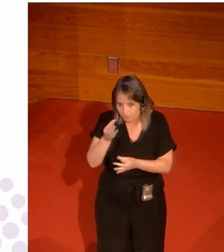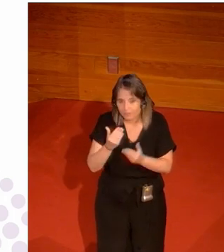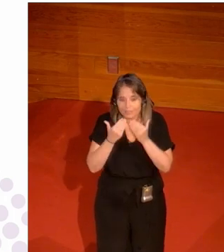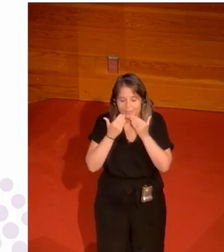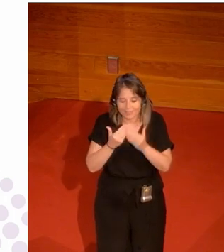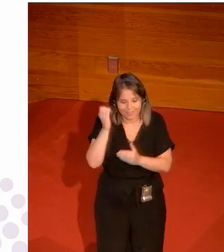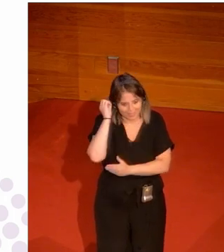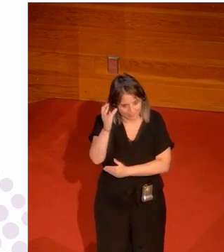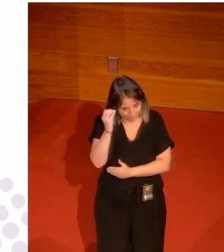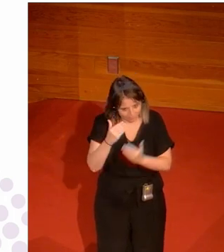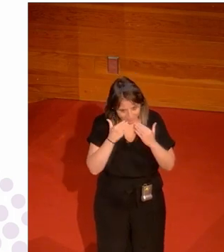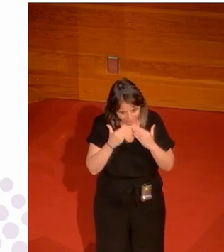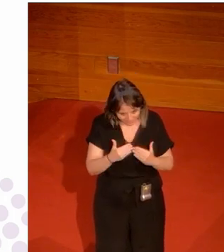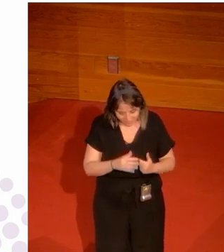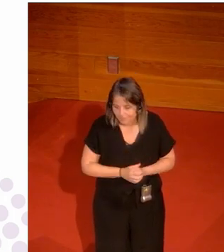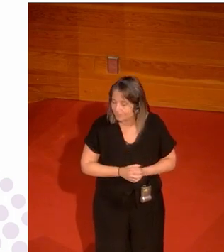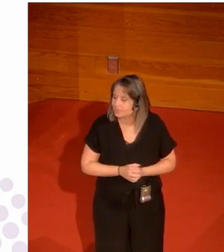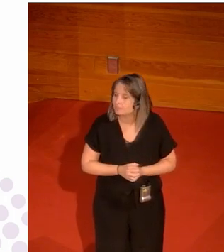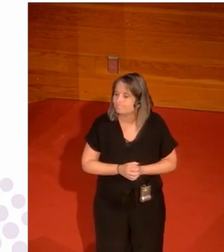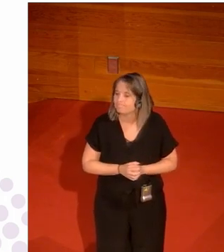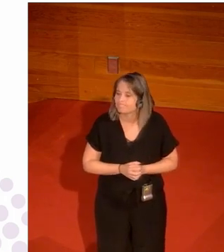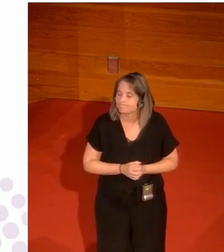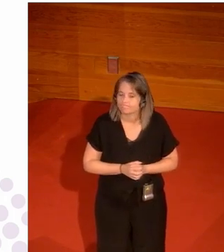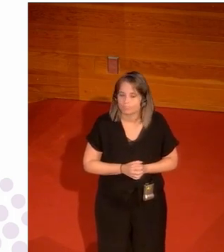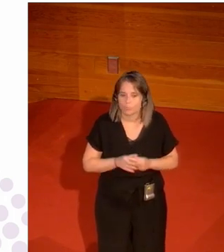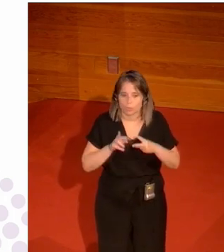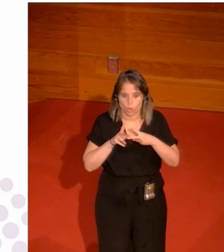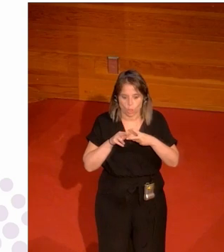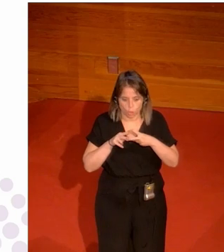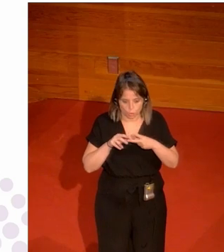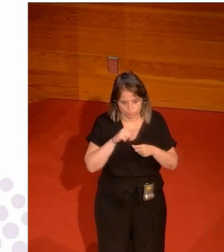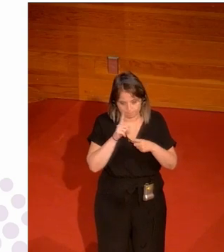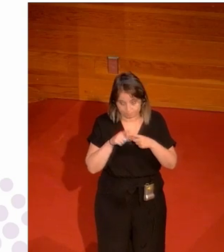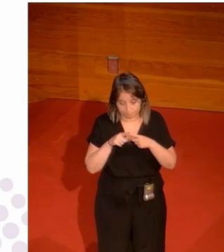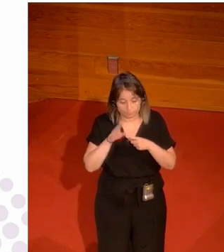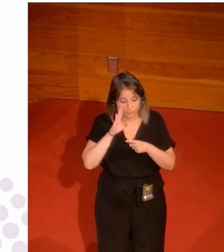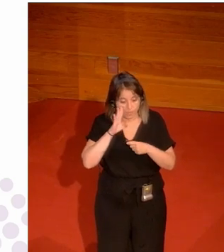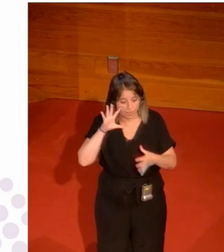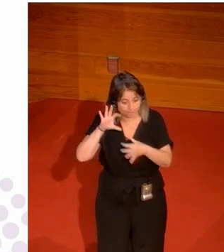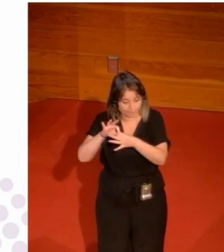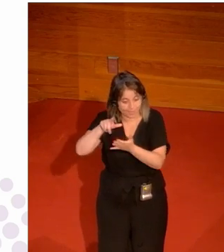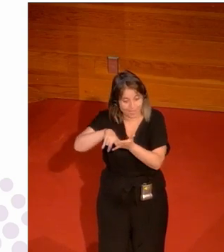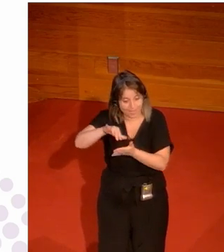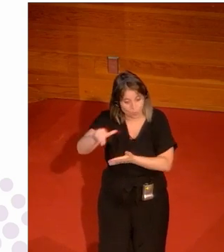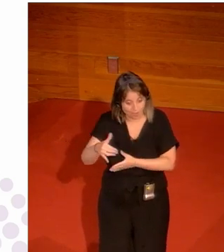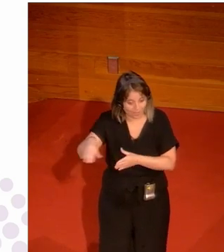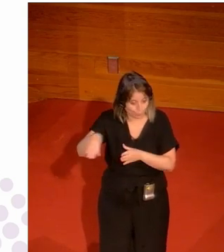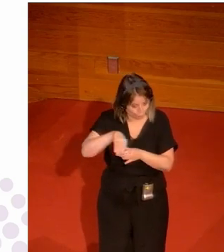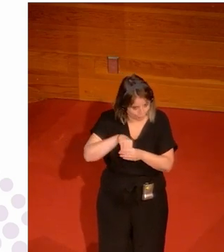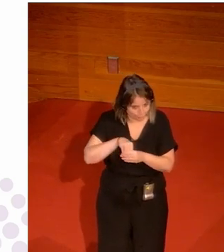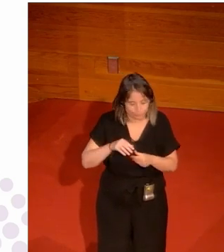exposición que has hecho Paloma dos cosas siguiendo con el tema del lenguaje inclusivo